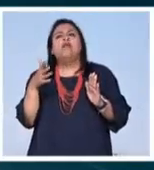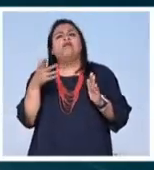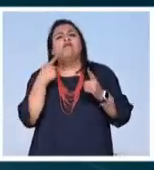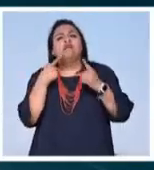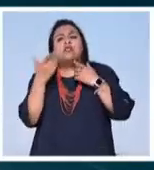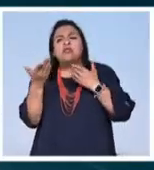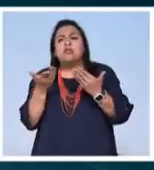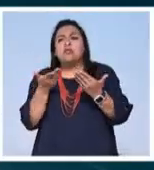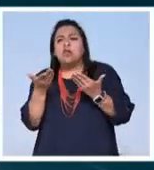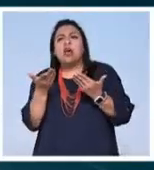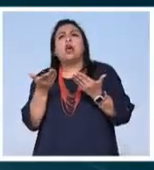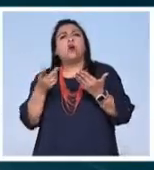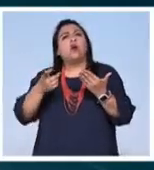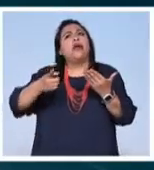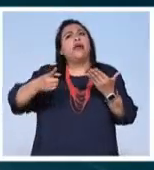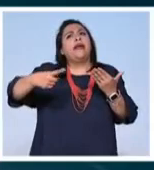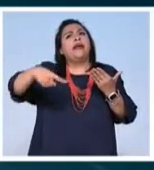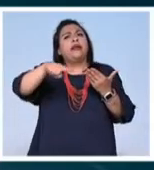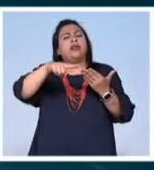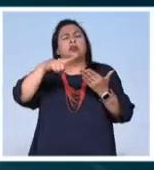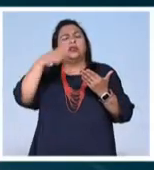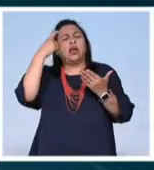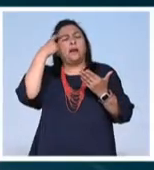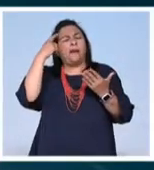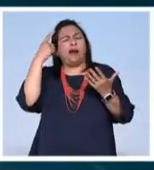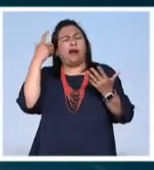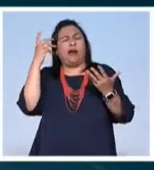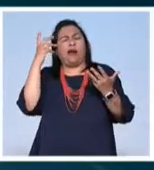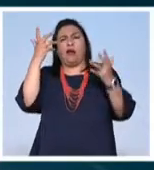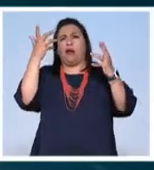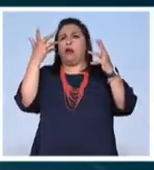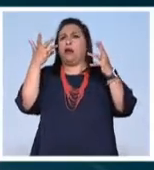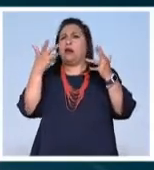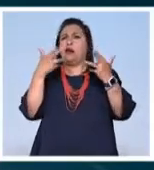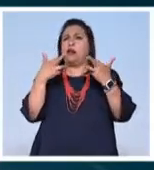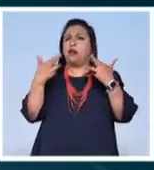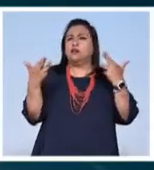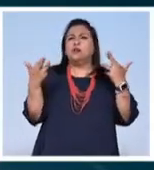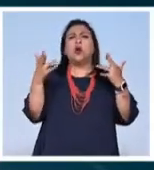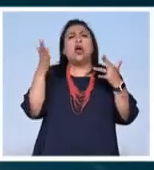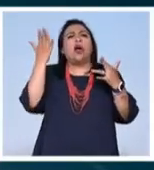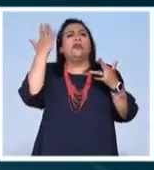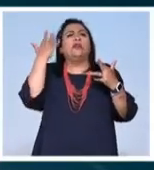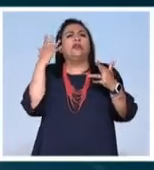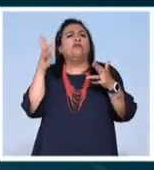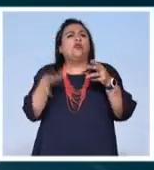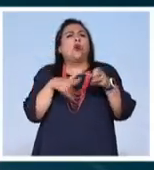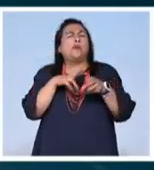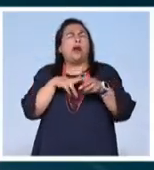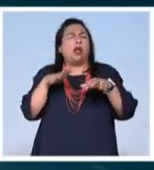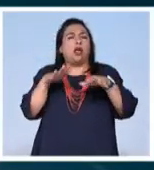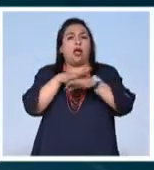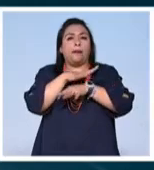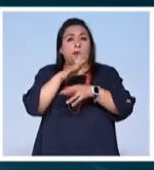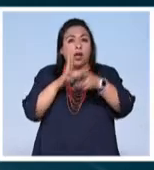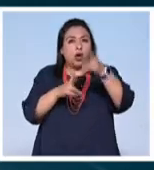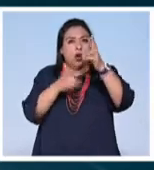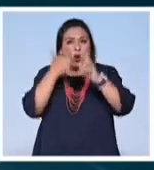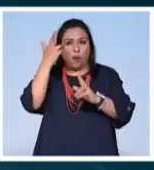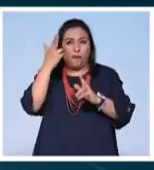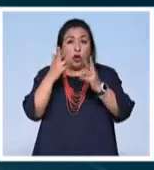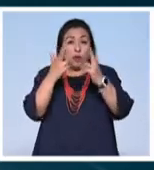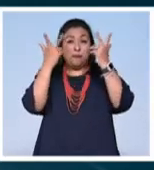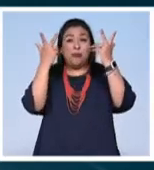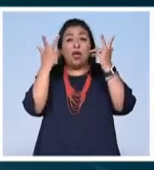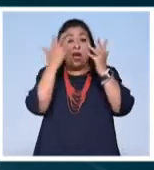diálogo en donde ellos están trastornando las relaciones convencionales rompiendo el canon